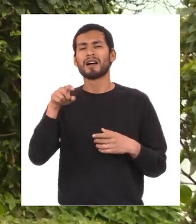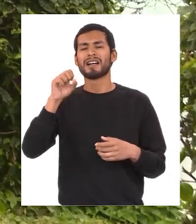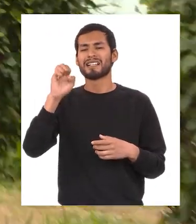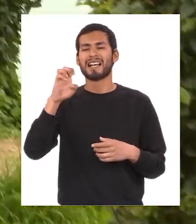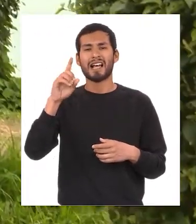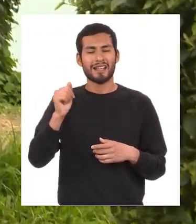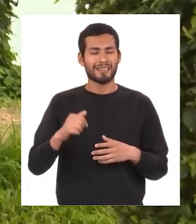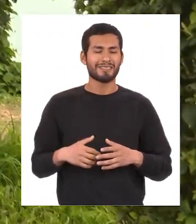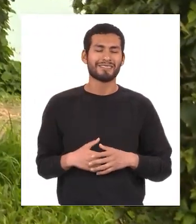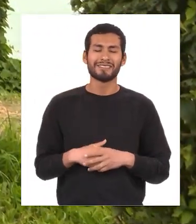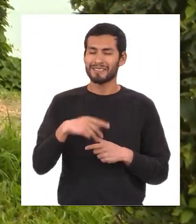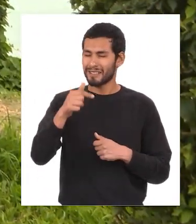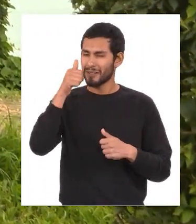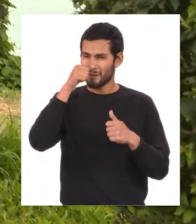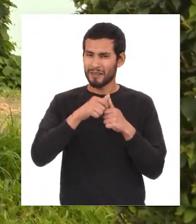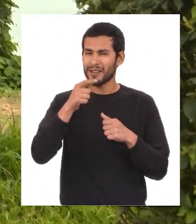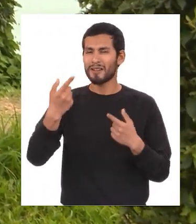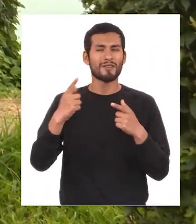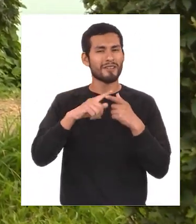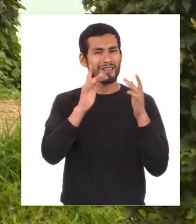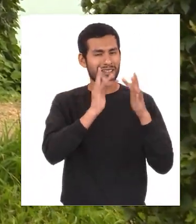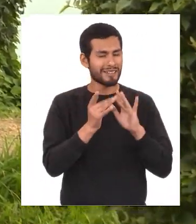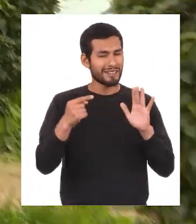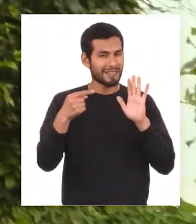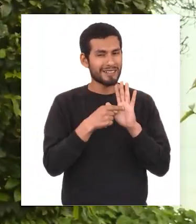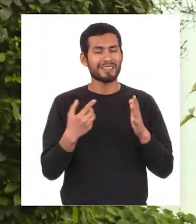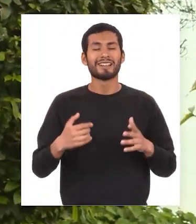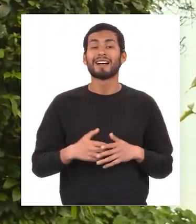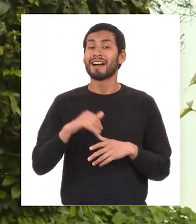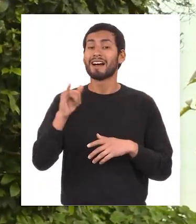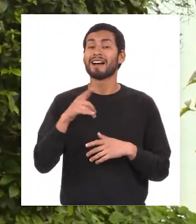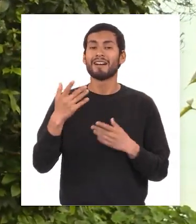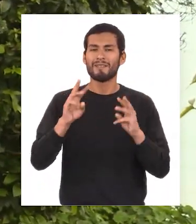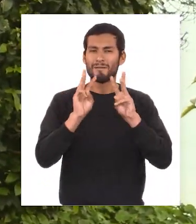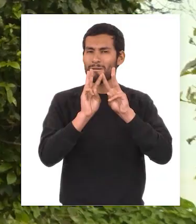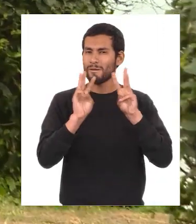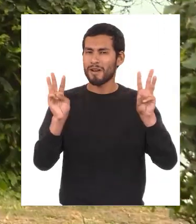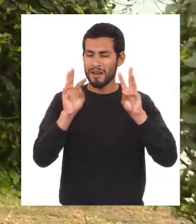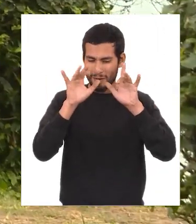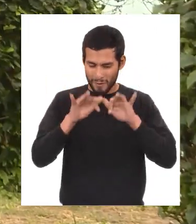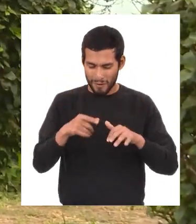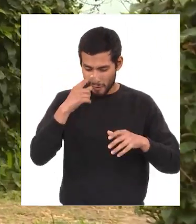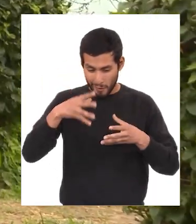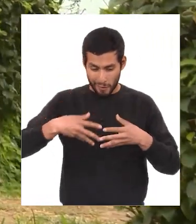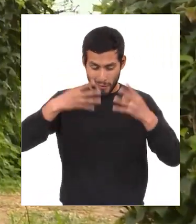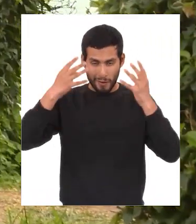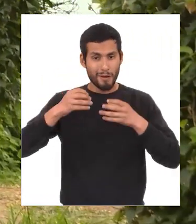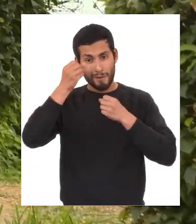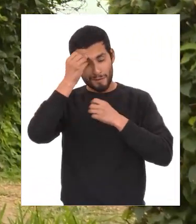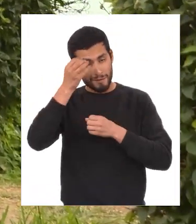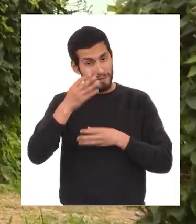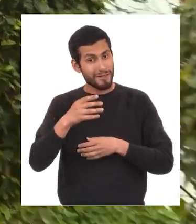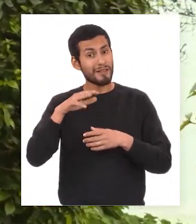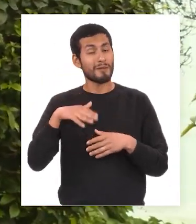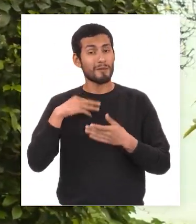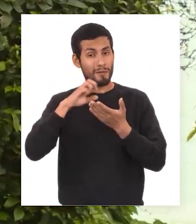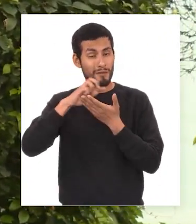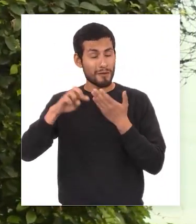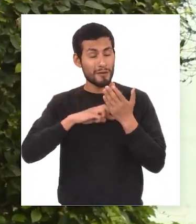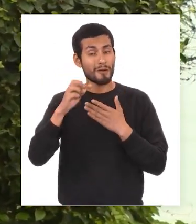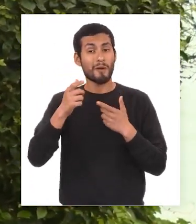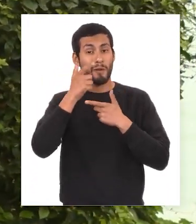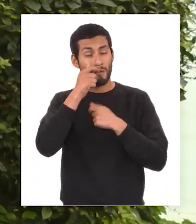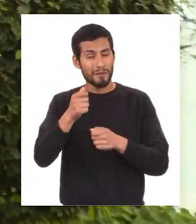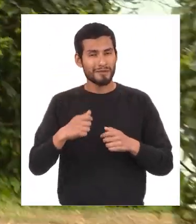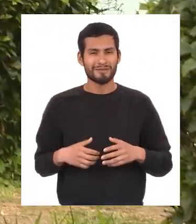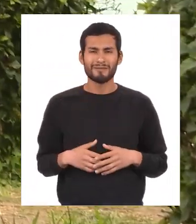la seda recuerda seguirnos en nuestras redes sociales al igual que nuestra página web donde podrás encontrar mucha información y programas